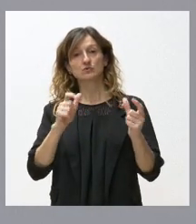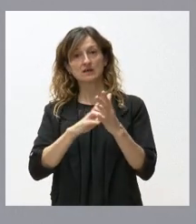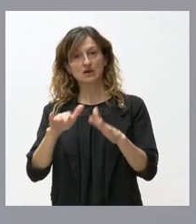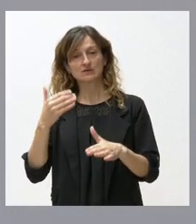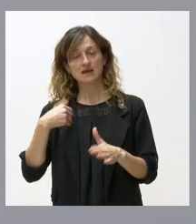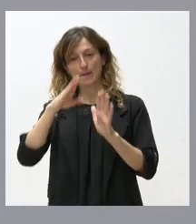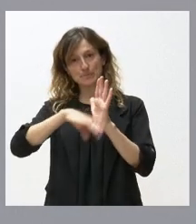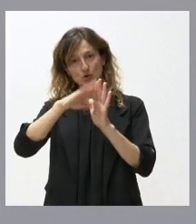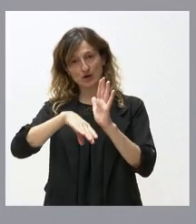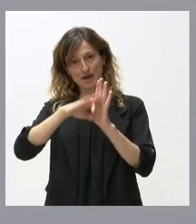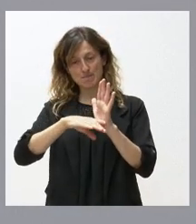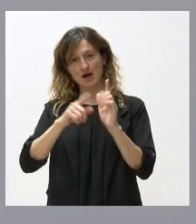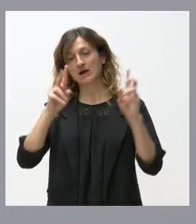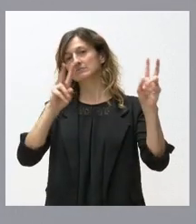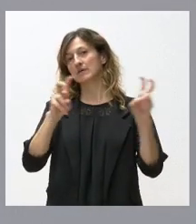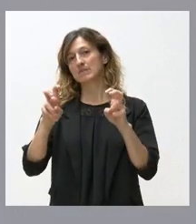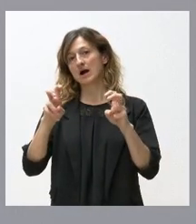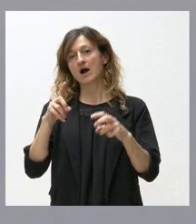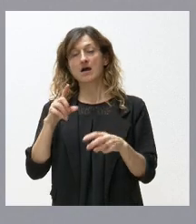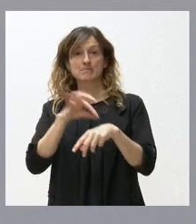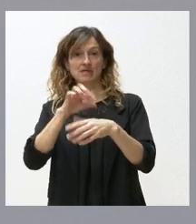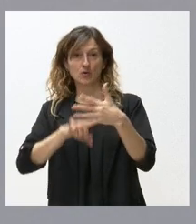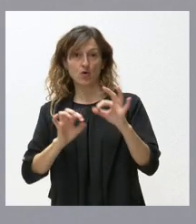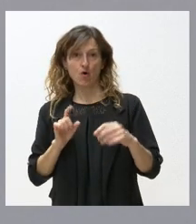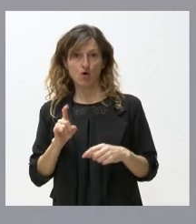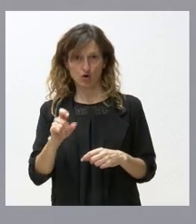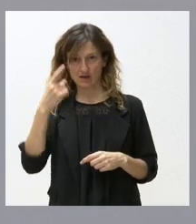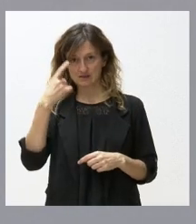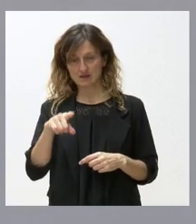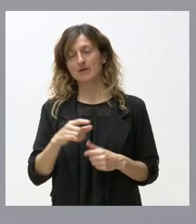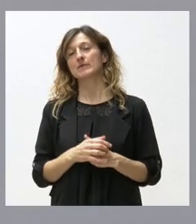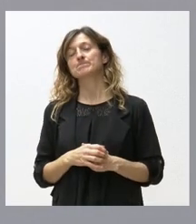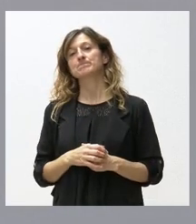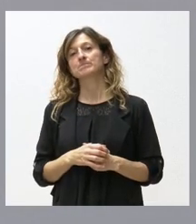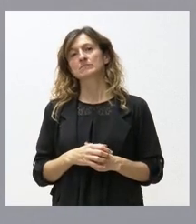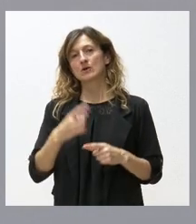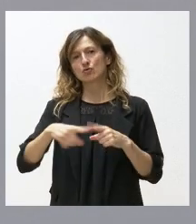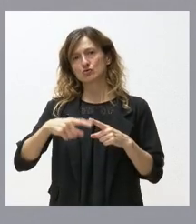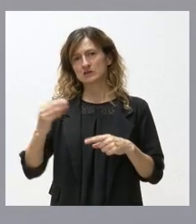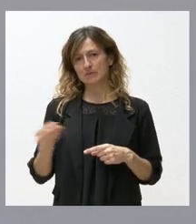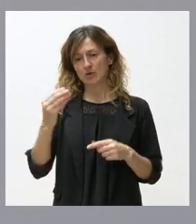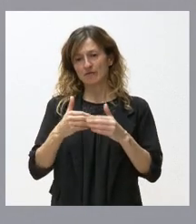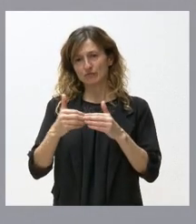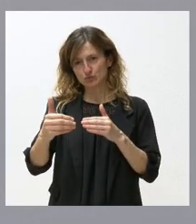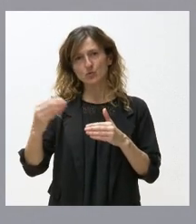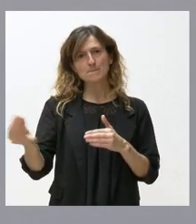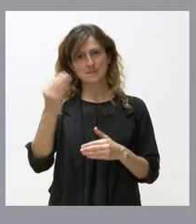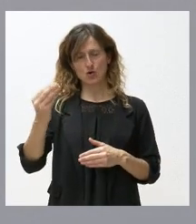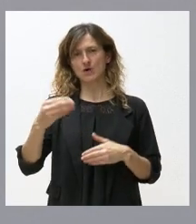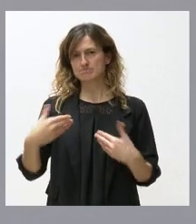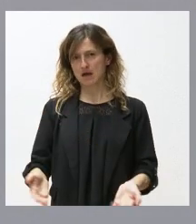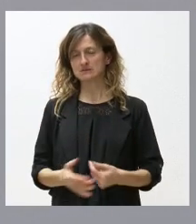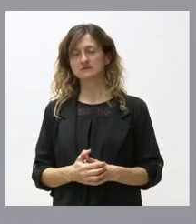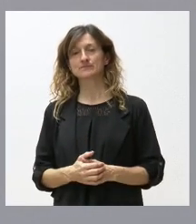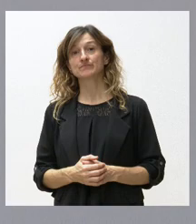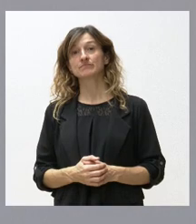programa de actuaciones en materia de oncología creo sinceramente que las cosas han mejorado van a mejorar todavía más en el futuro y